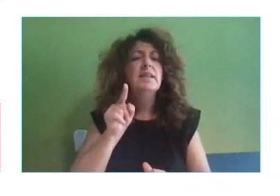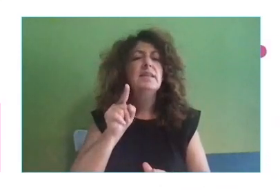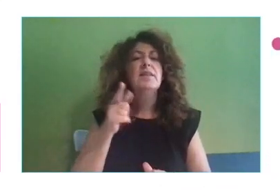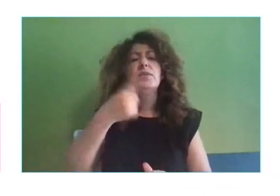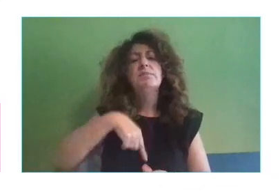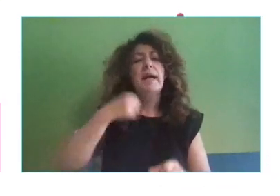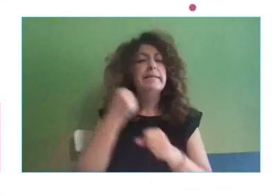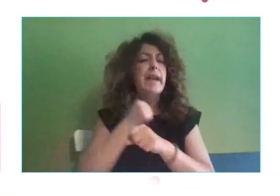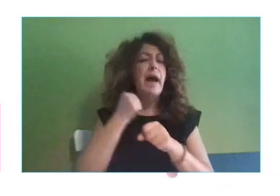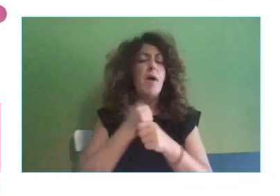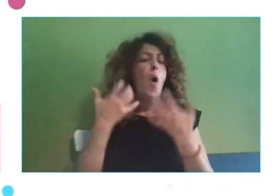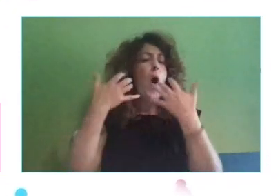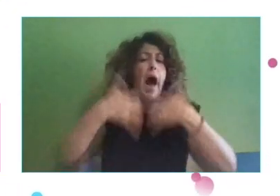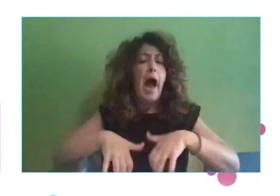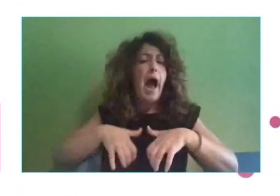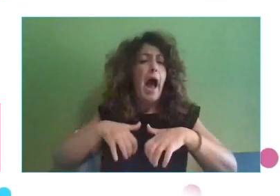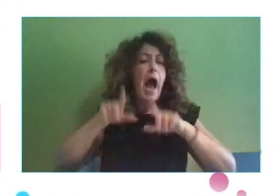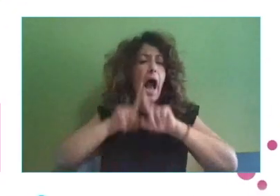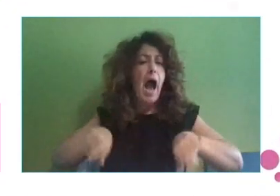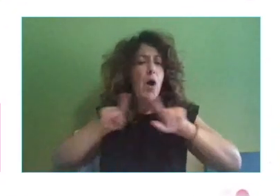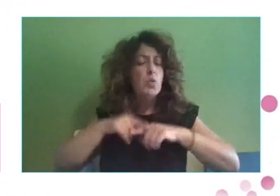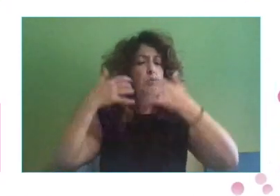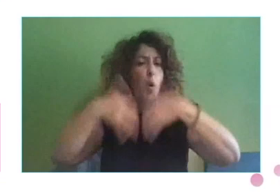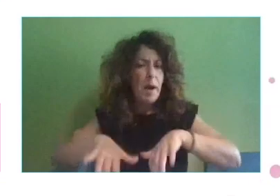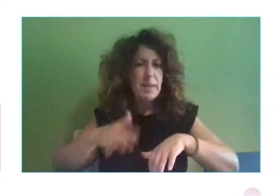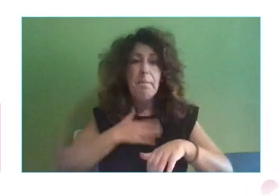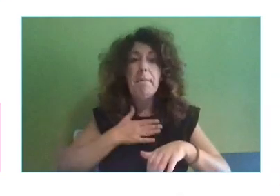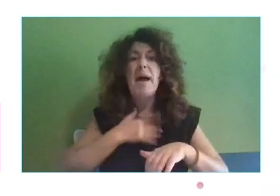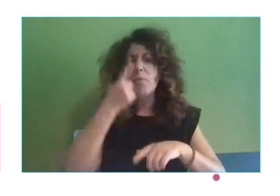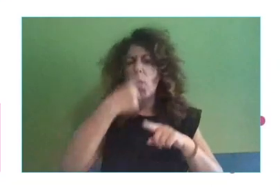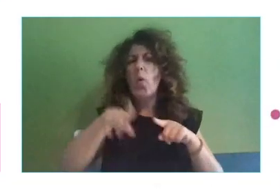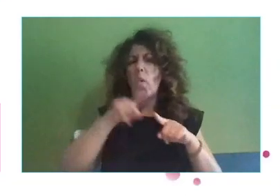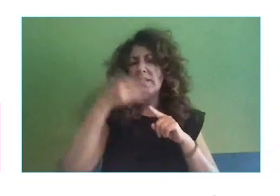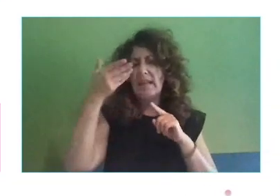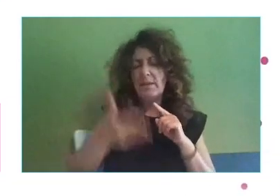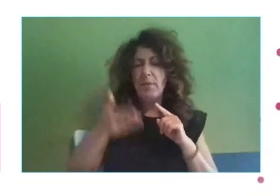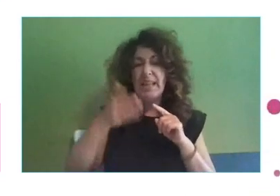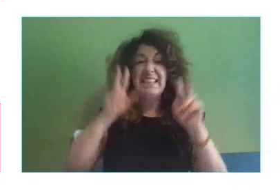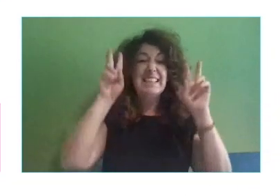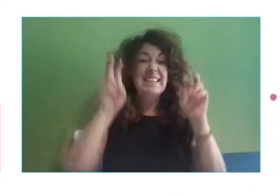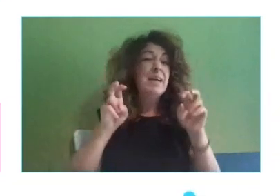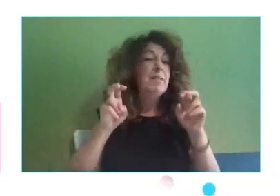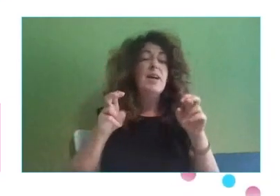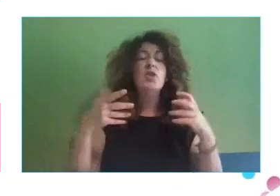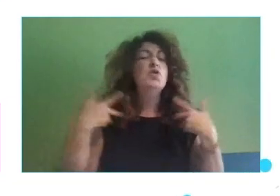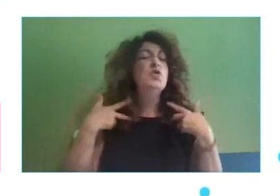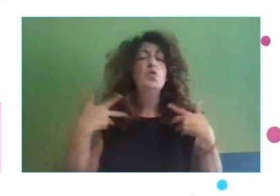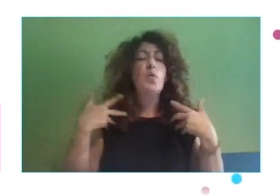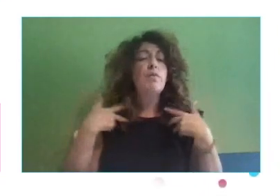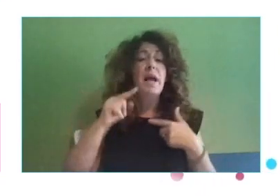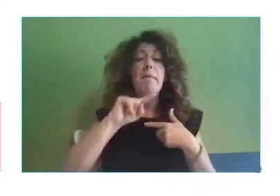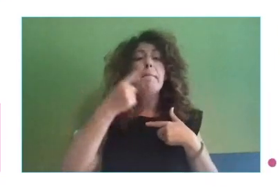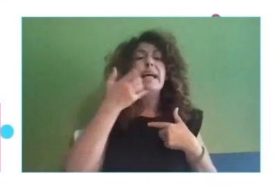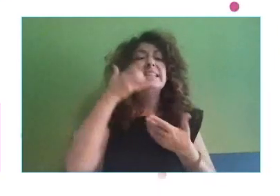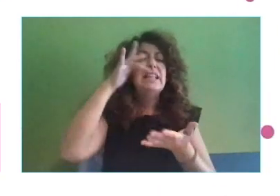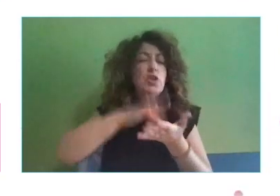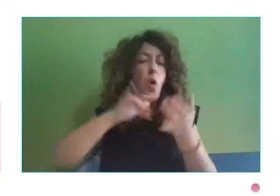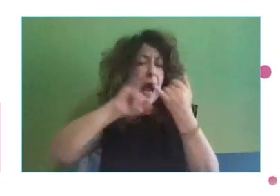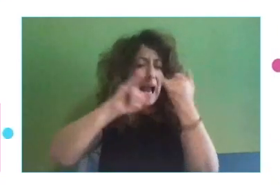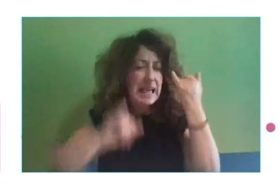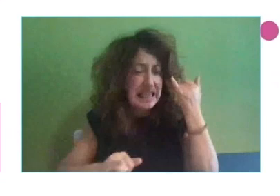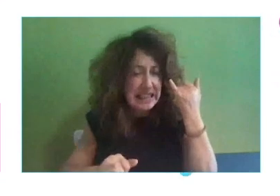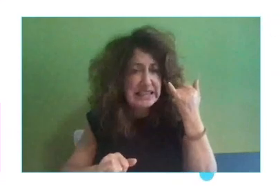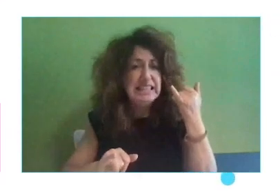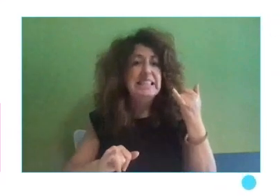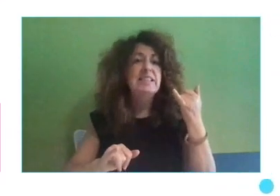introduce un componente para mí tremendamente relevante, que es las posiciones que más sufren cuando hay una crisis de este tipo, que es una tecnología a lo mejor